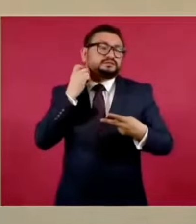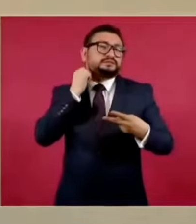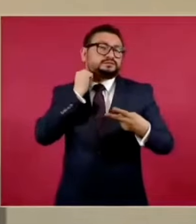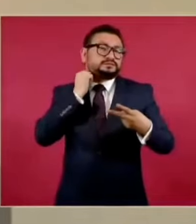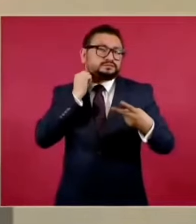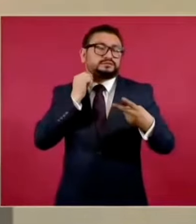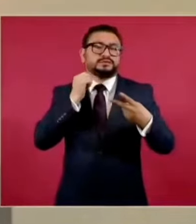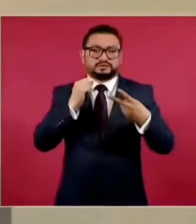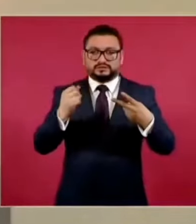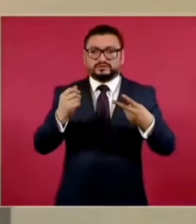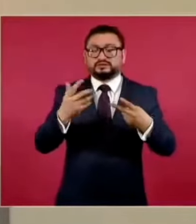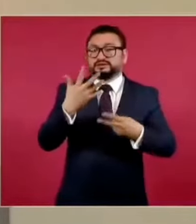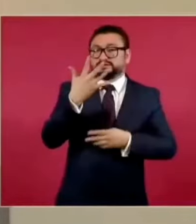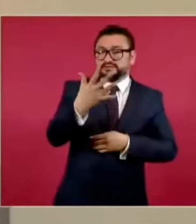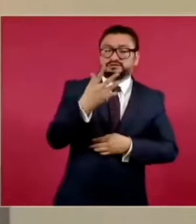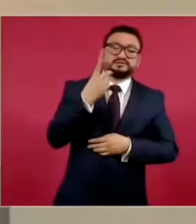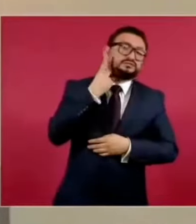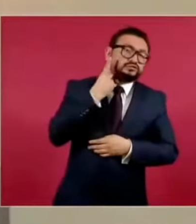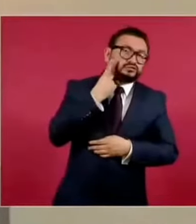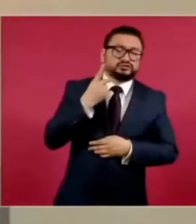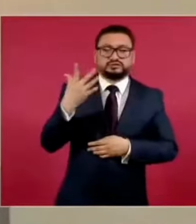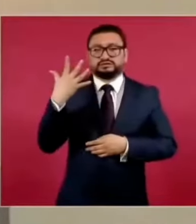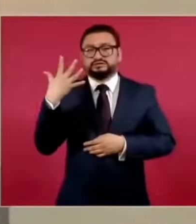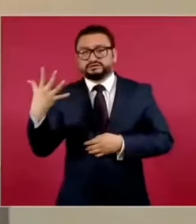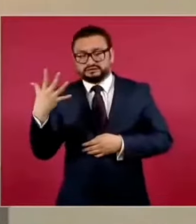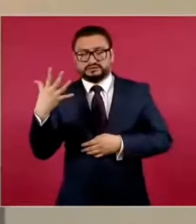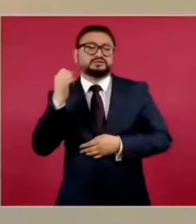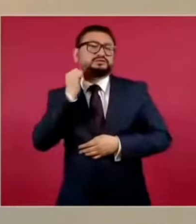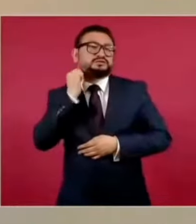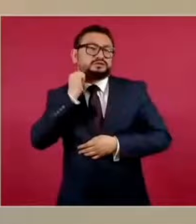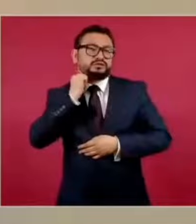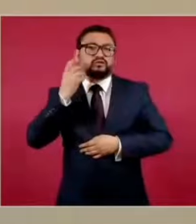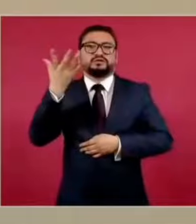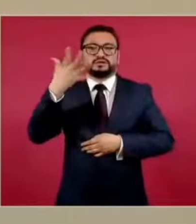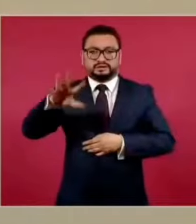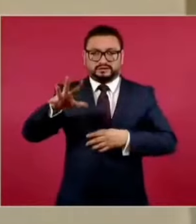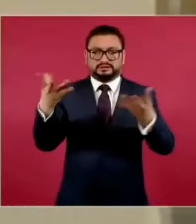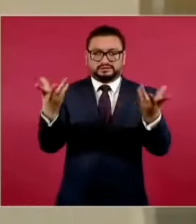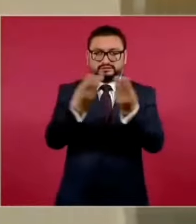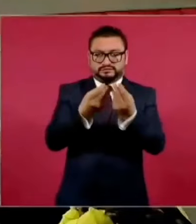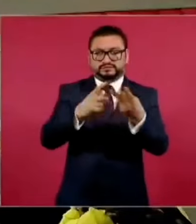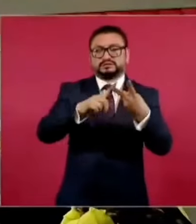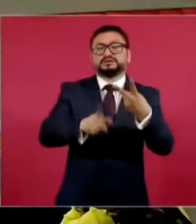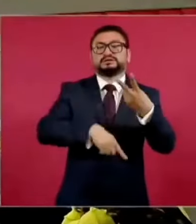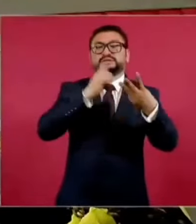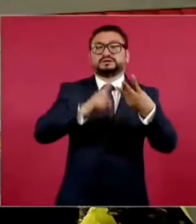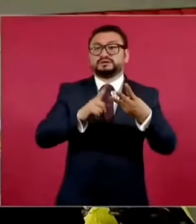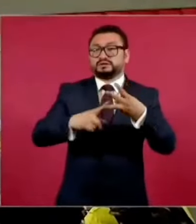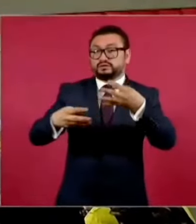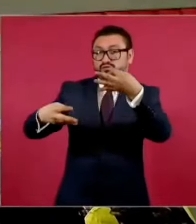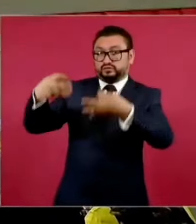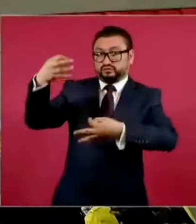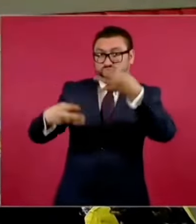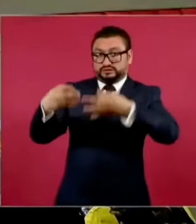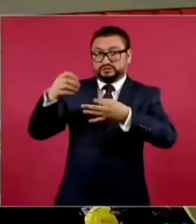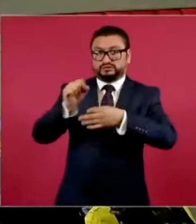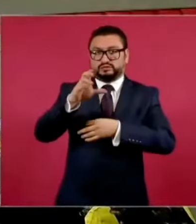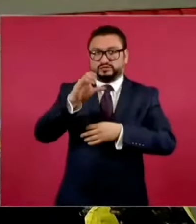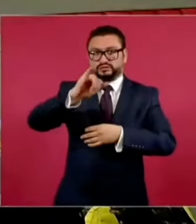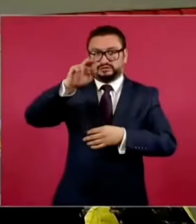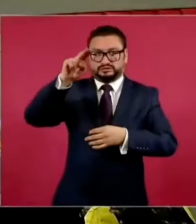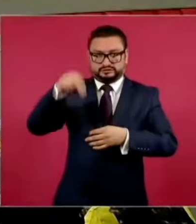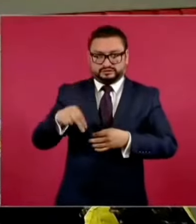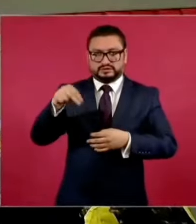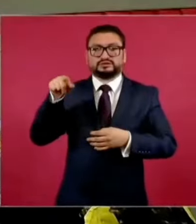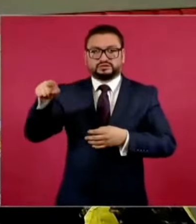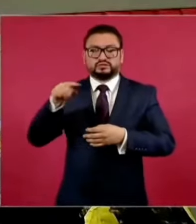10, 5 la Cámara de Diputados y 5 la Cámara de Senadores. Y el Poder Judicial a través de la Suprema Corte de